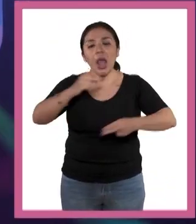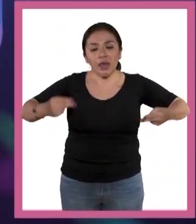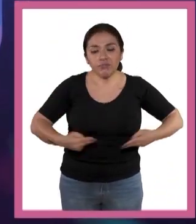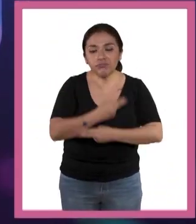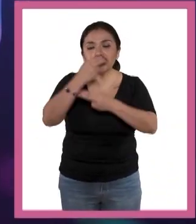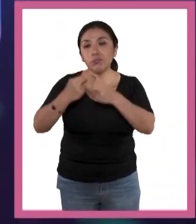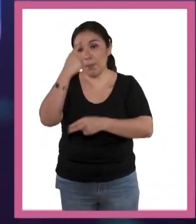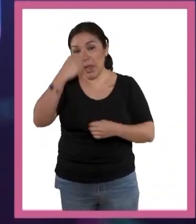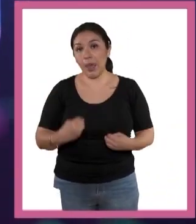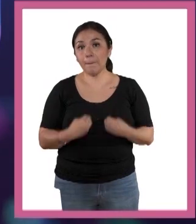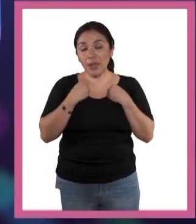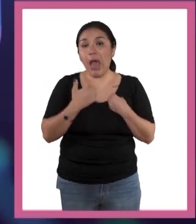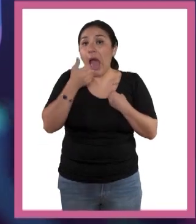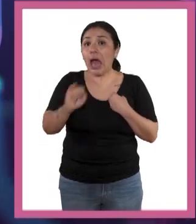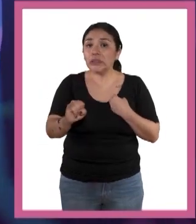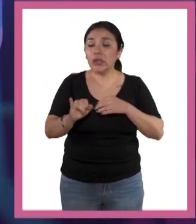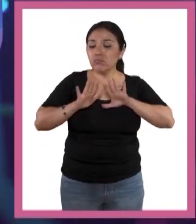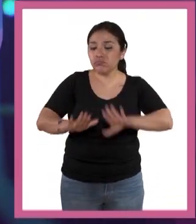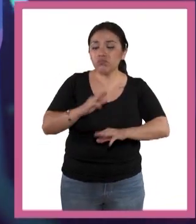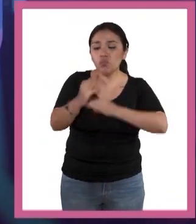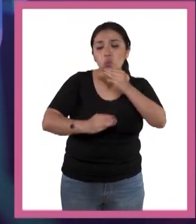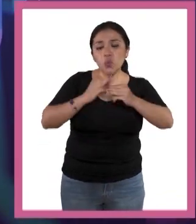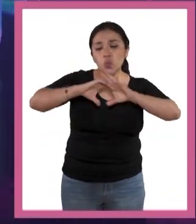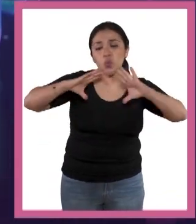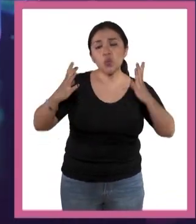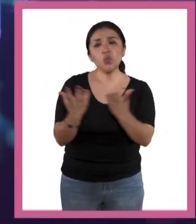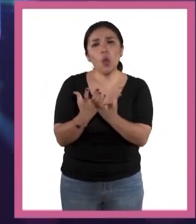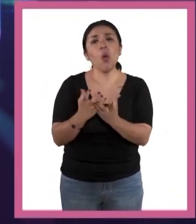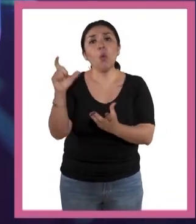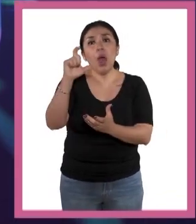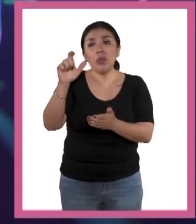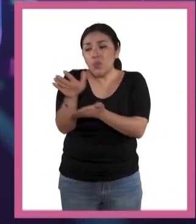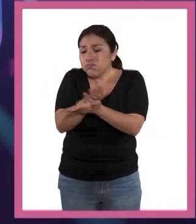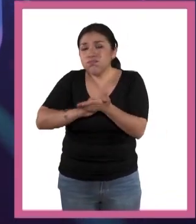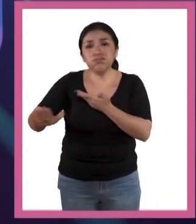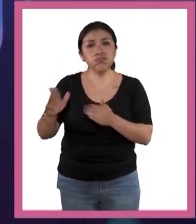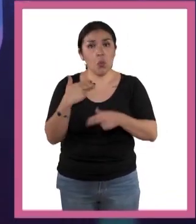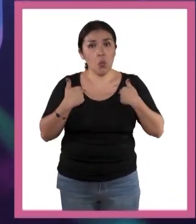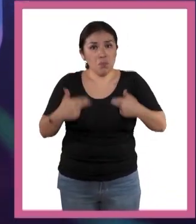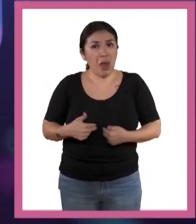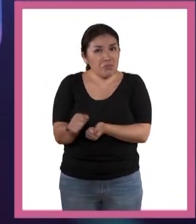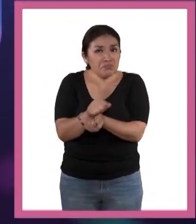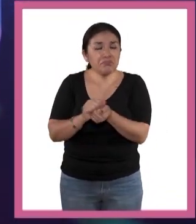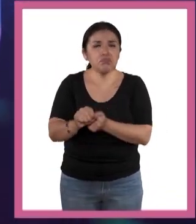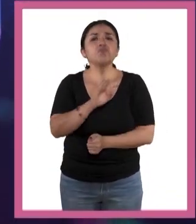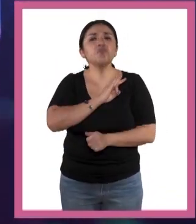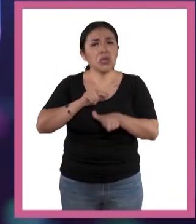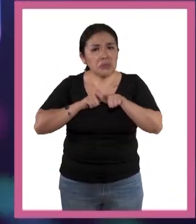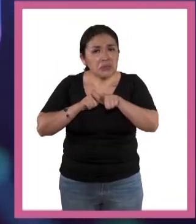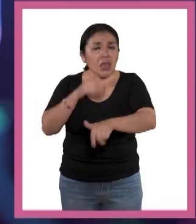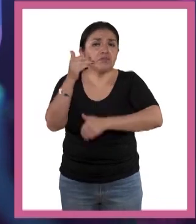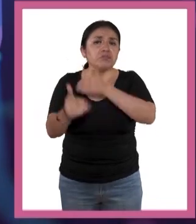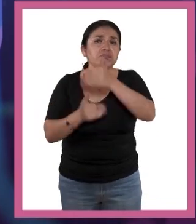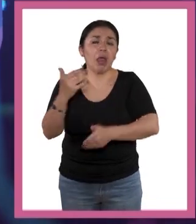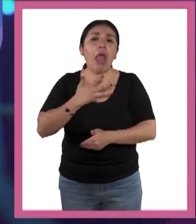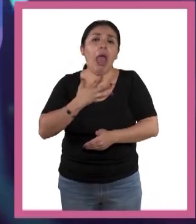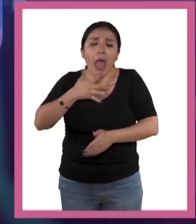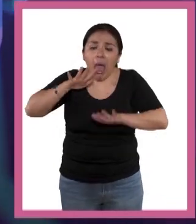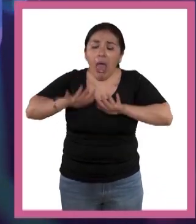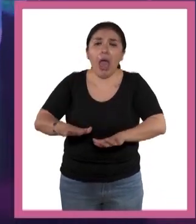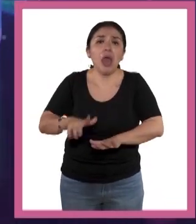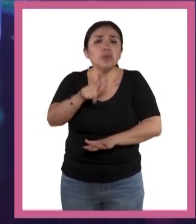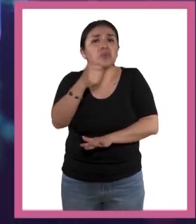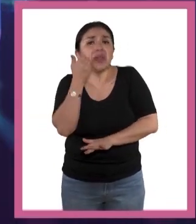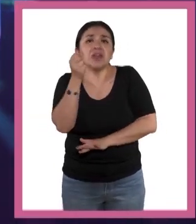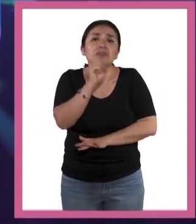va a permanecer en la Tierra aún después de la extinción de los humanos. Está presente en nosotros, lo queramos o no.